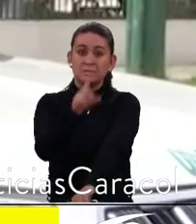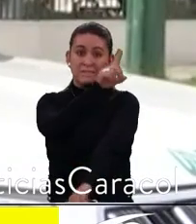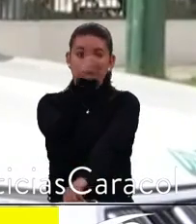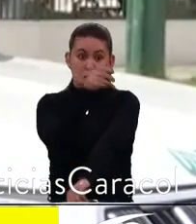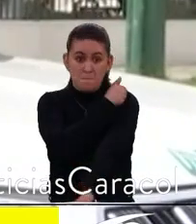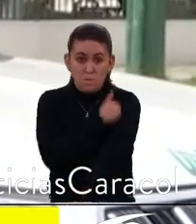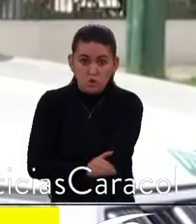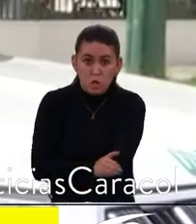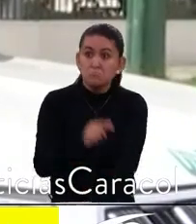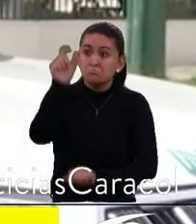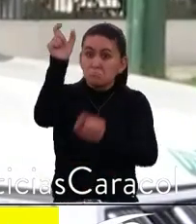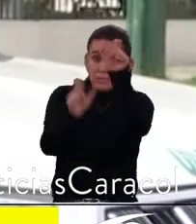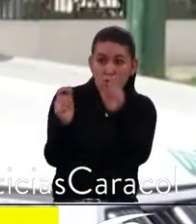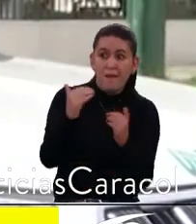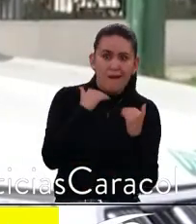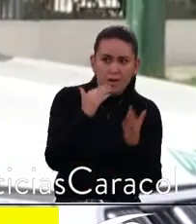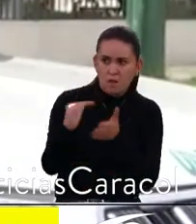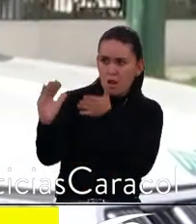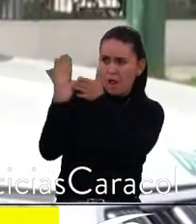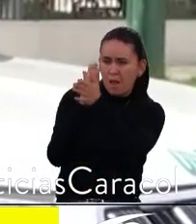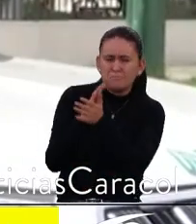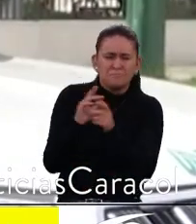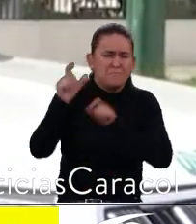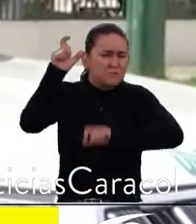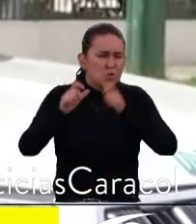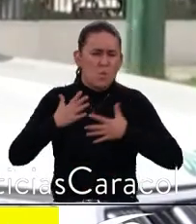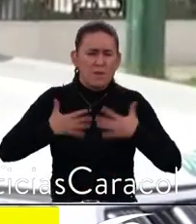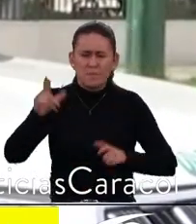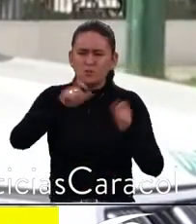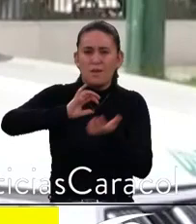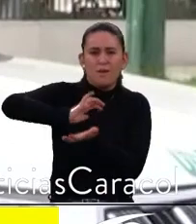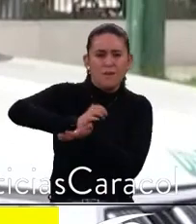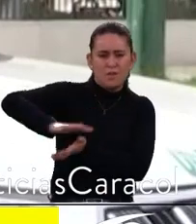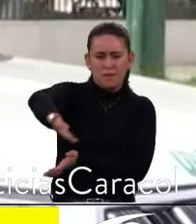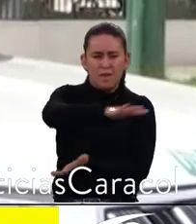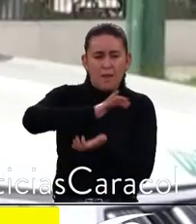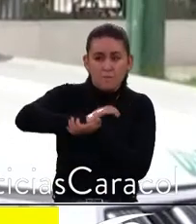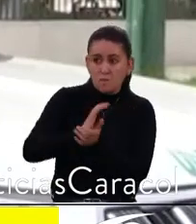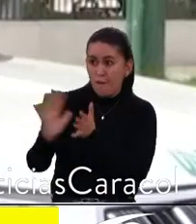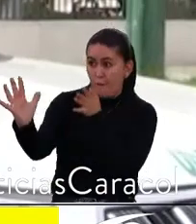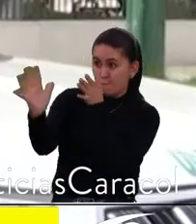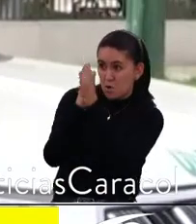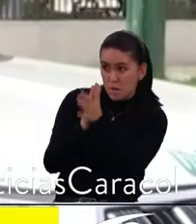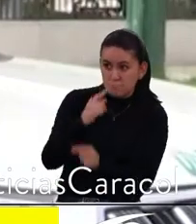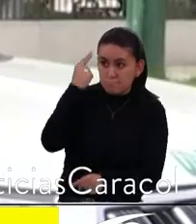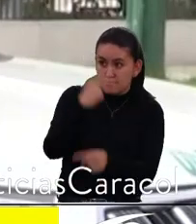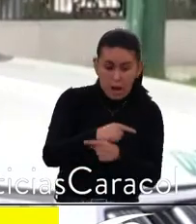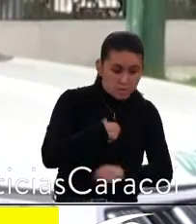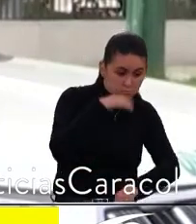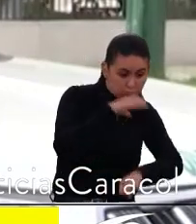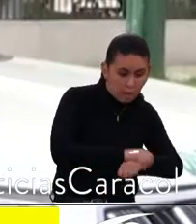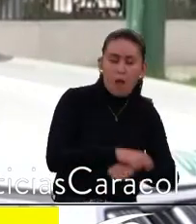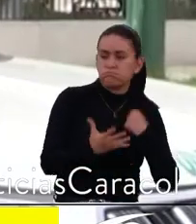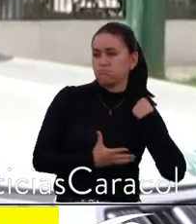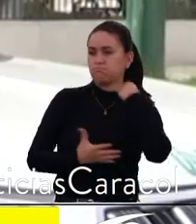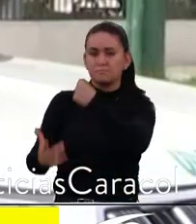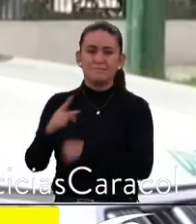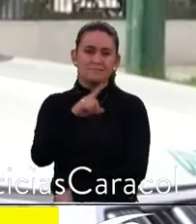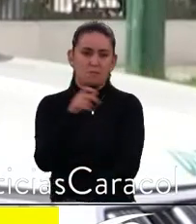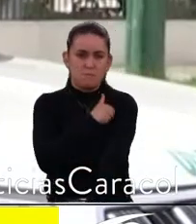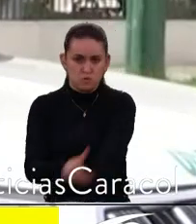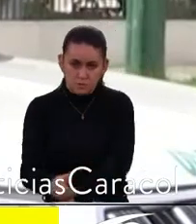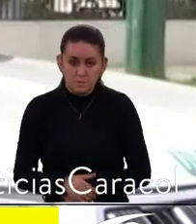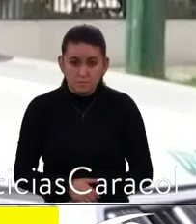Esperamos que, por favor, todas las personas en el eje cafetero nos den información. La información que